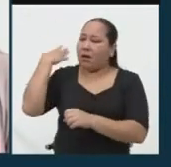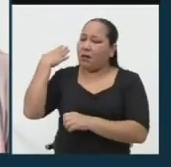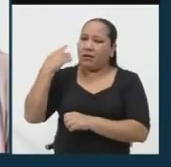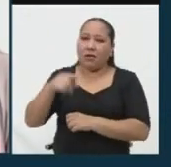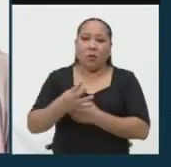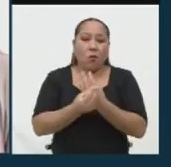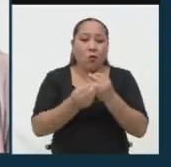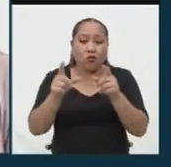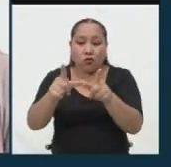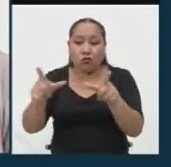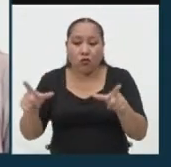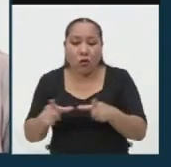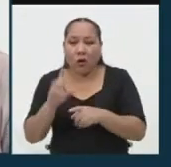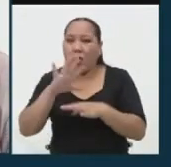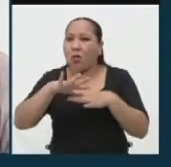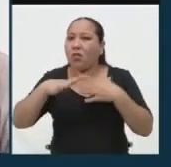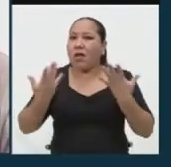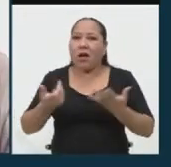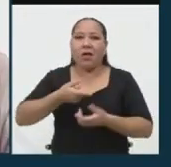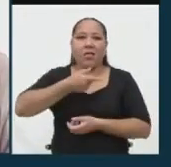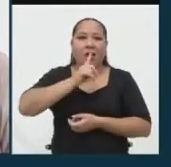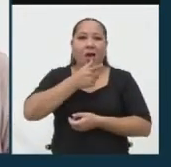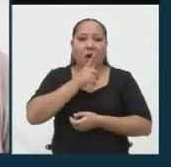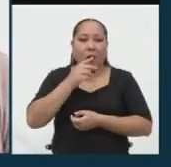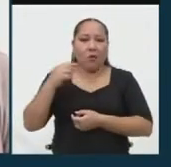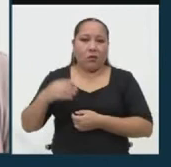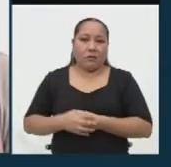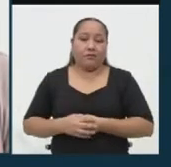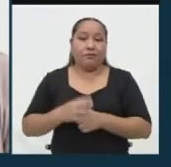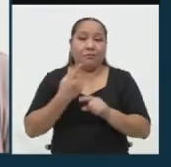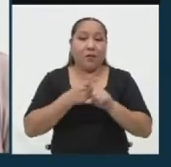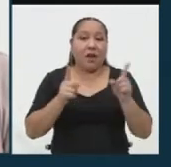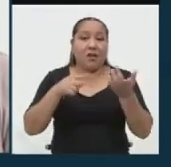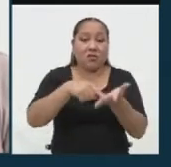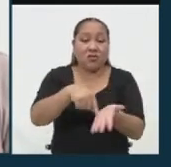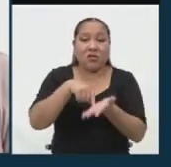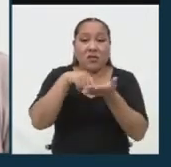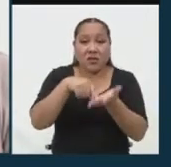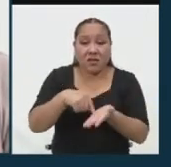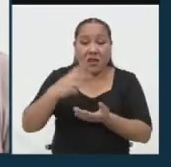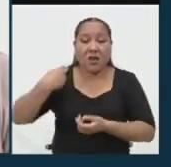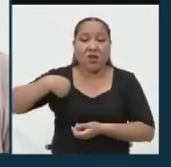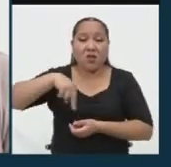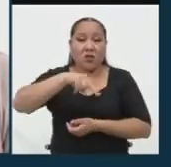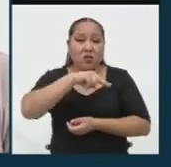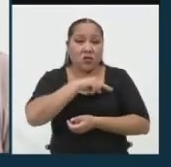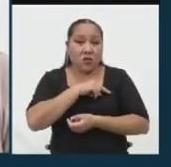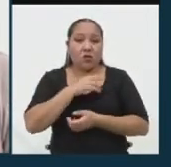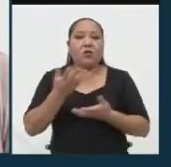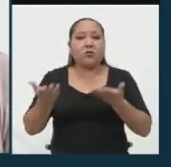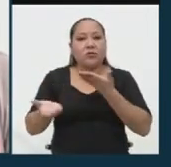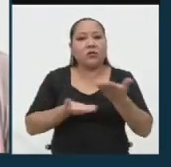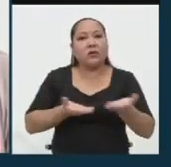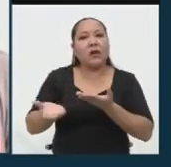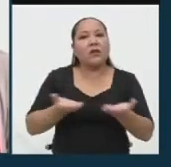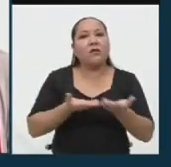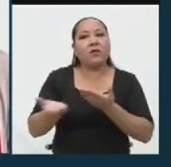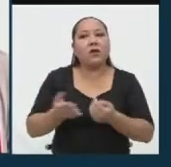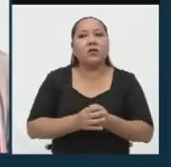aún no tienen agua potable. Sin embargo, se nos exige que podamos tener nosotros el servicio de